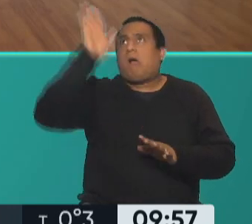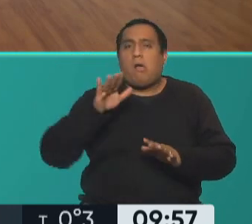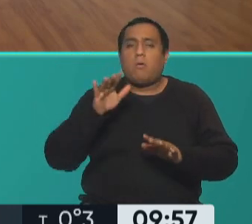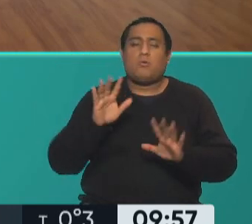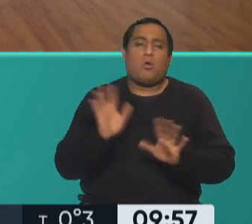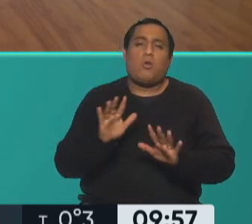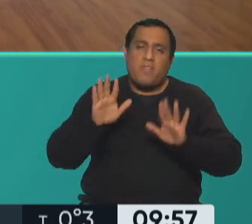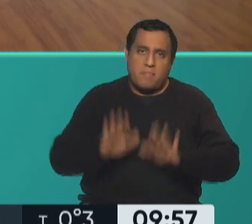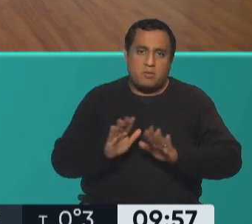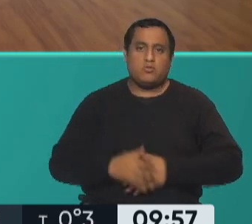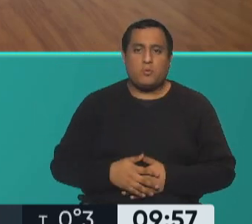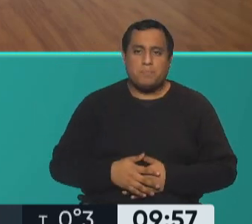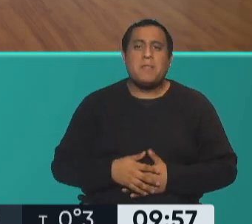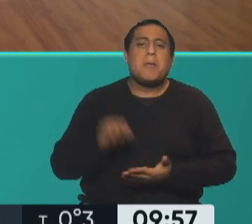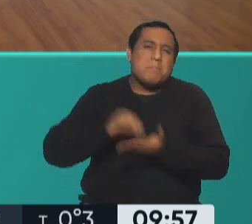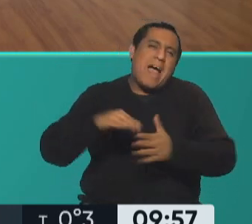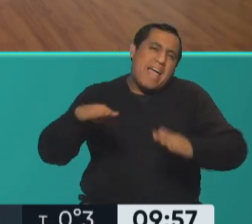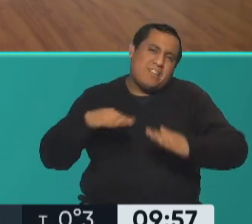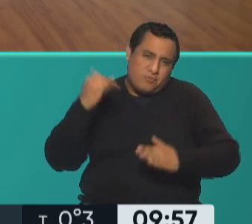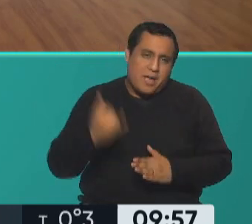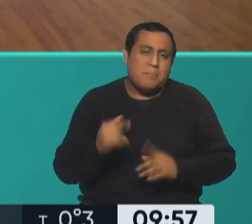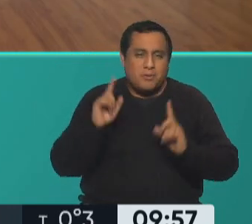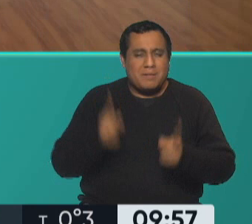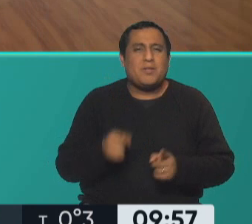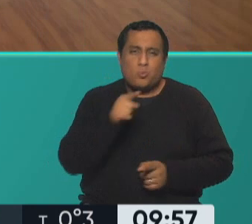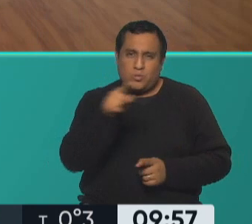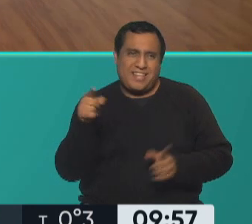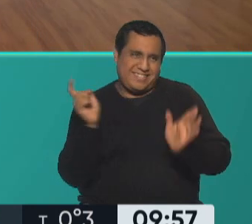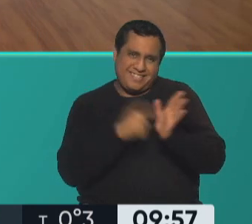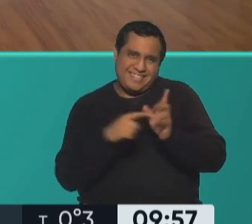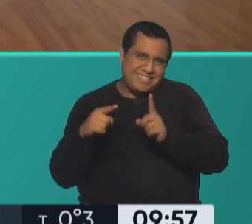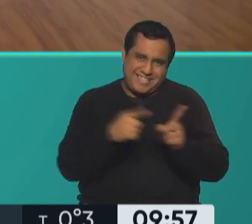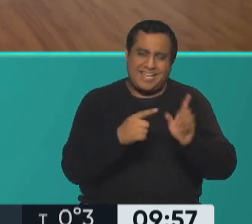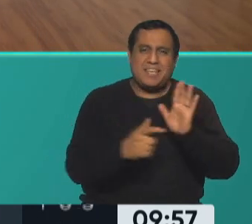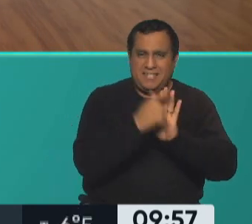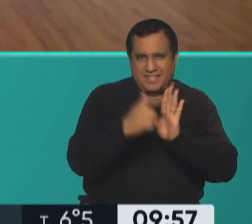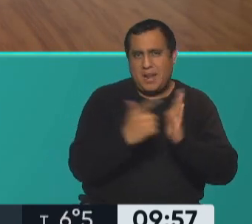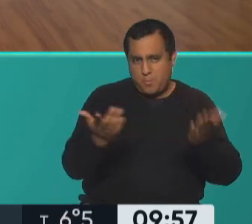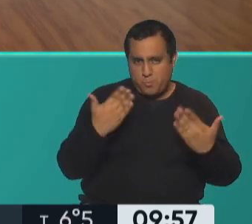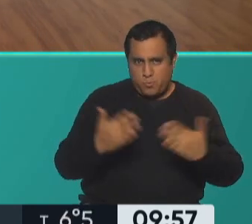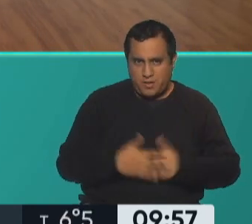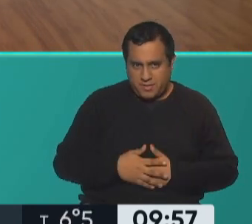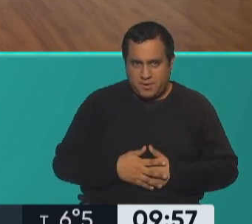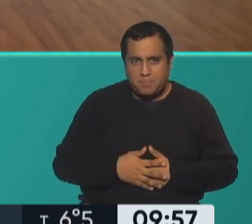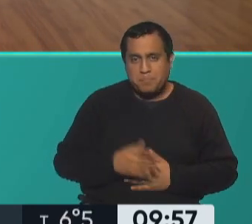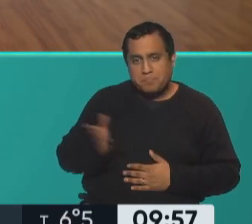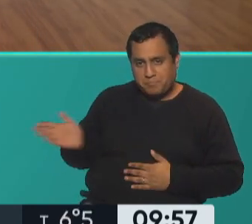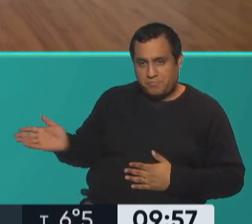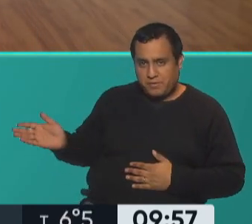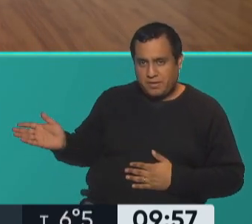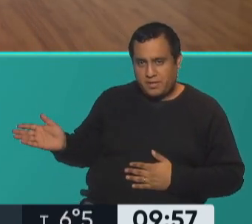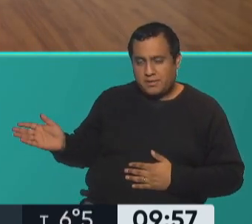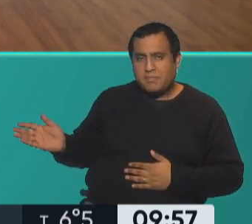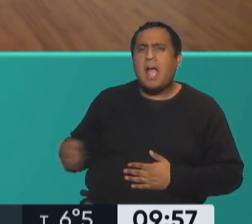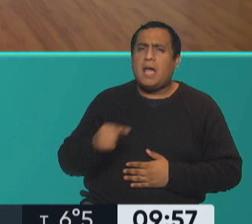hay más ejercicios por supuesto pero sobre todo la pueden seguir en arroba victoria pardo arroba victoria pardo arroba hay más ejercicios que compartir